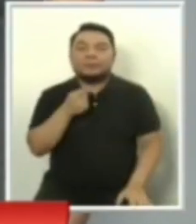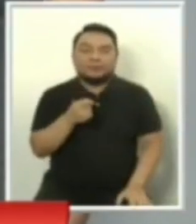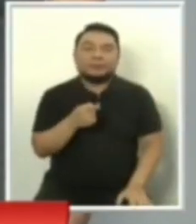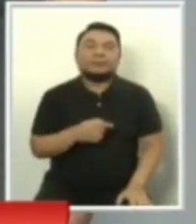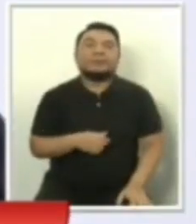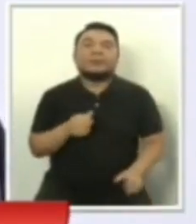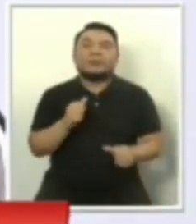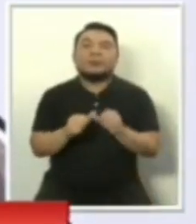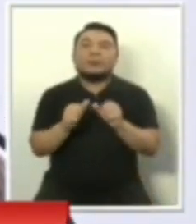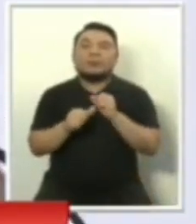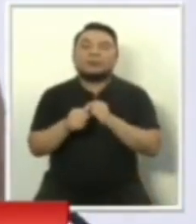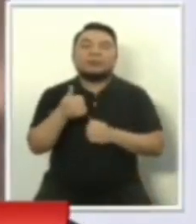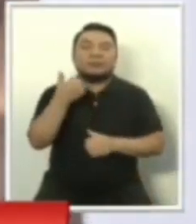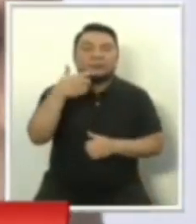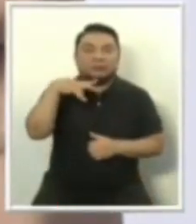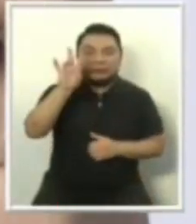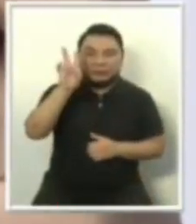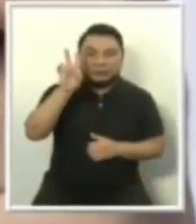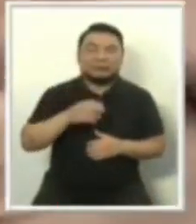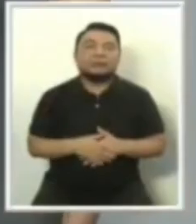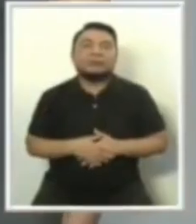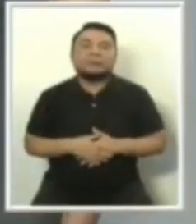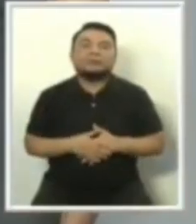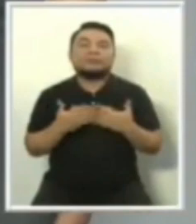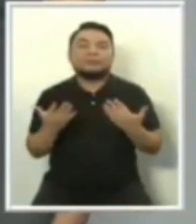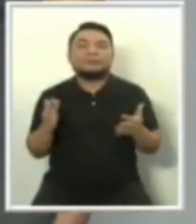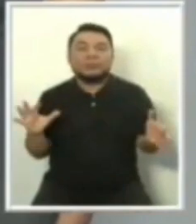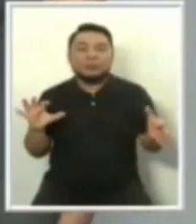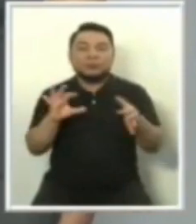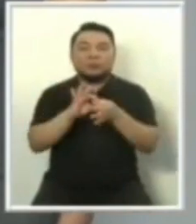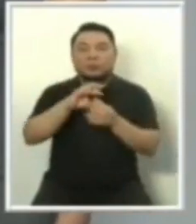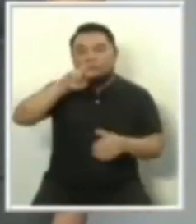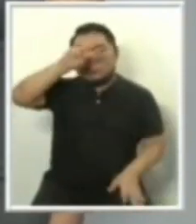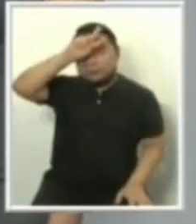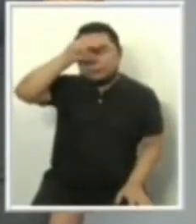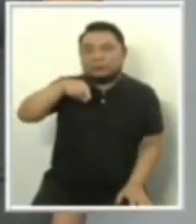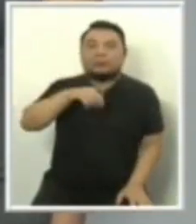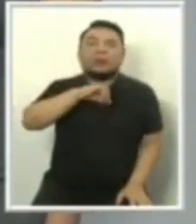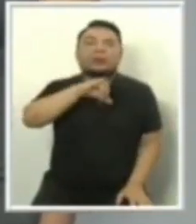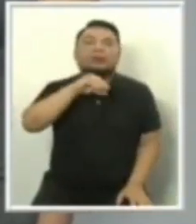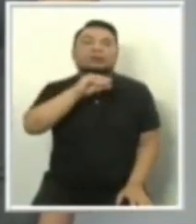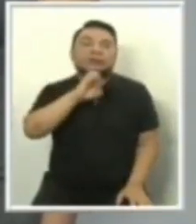el número 17, Unión por el Perú, José Vega.